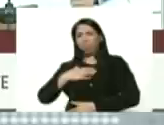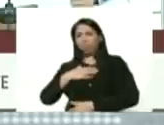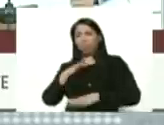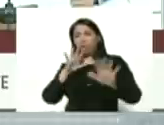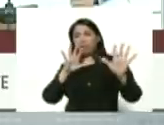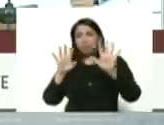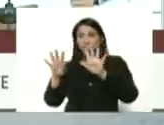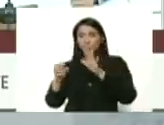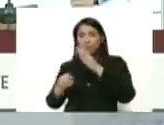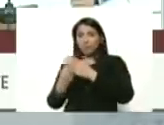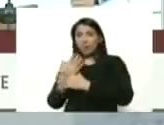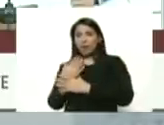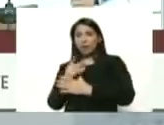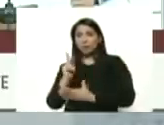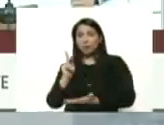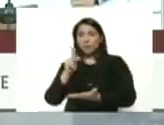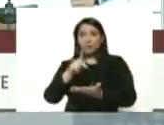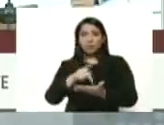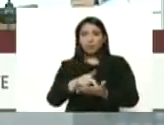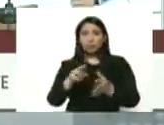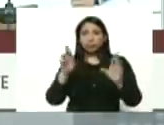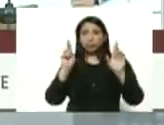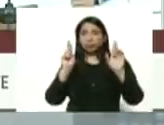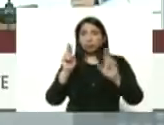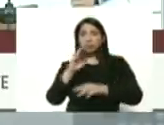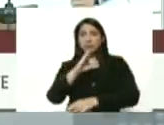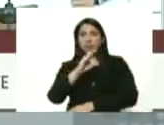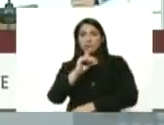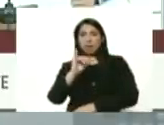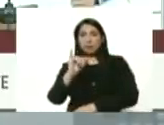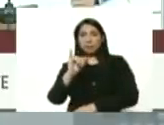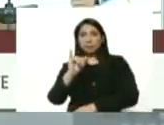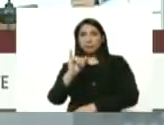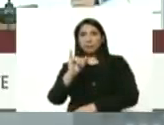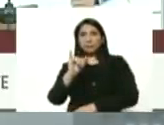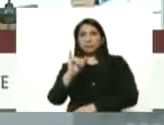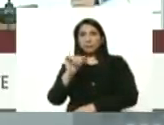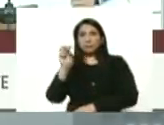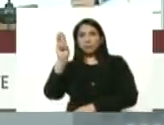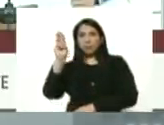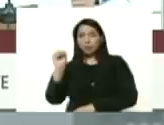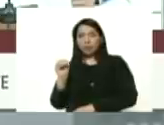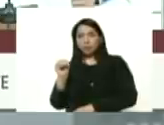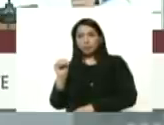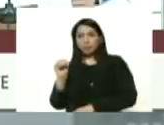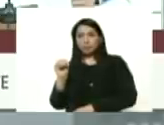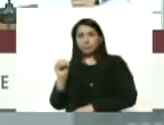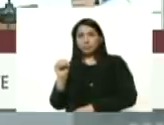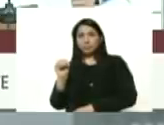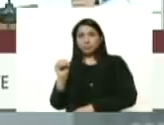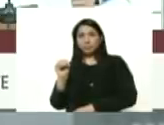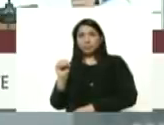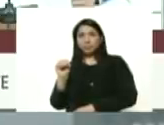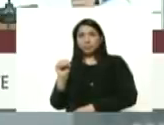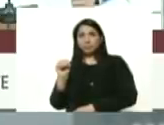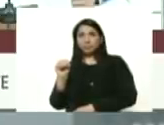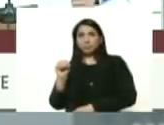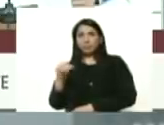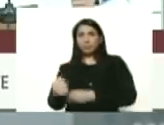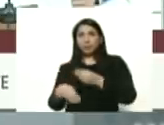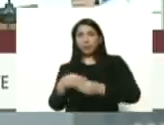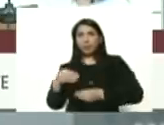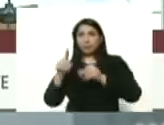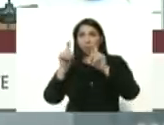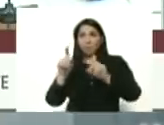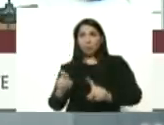de mayo acudió afortunadamente a un CDI en Petare se le tomó la prueba